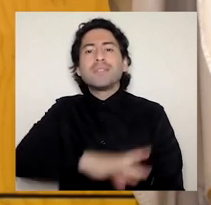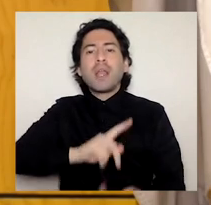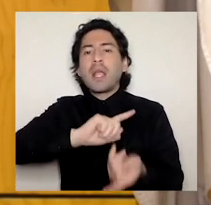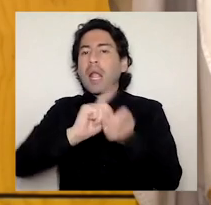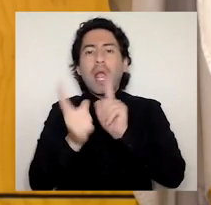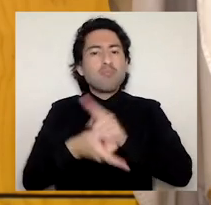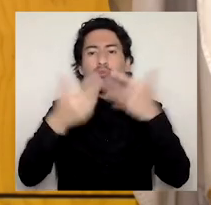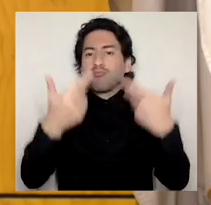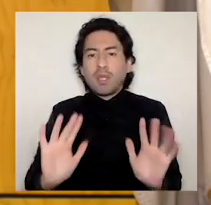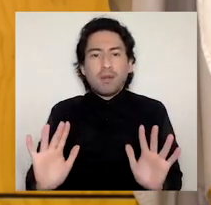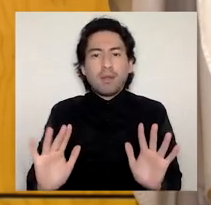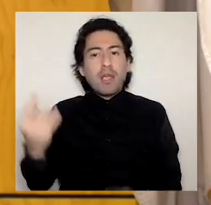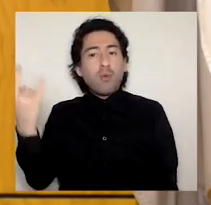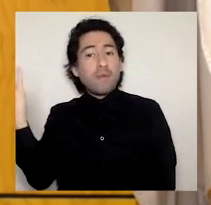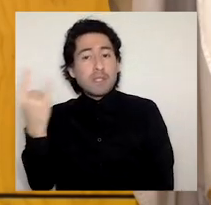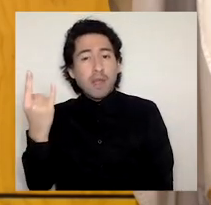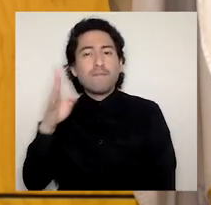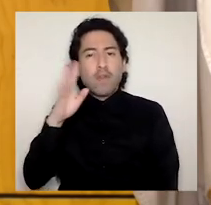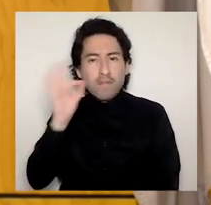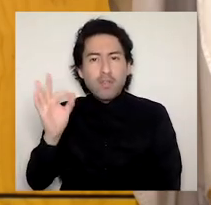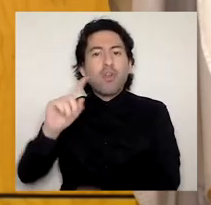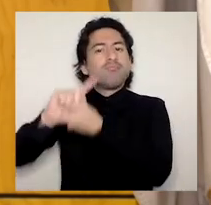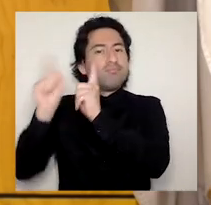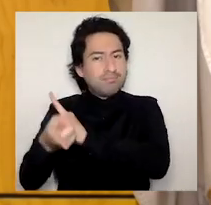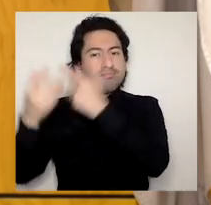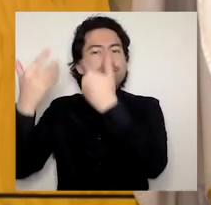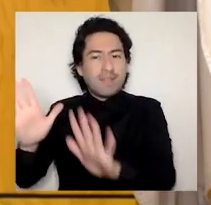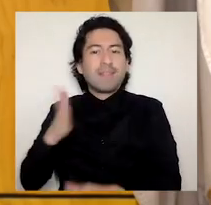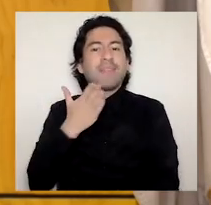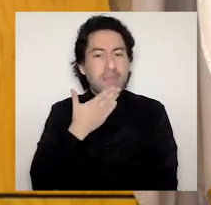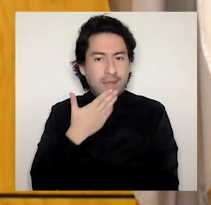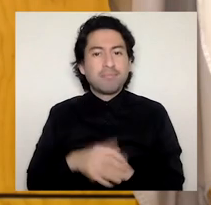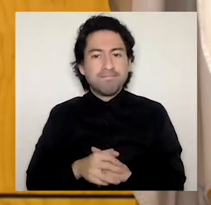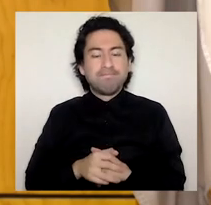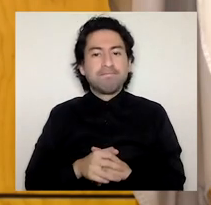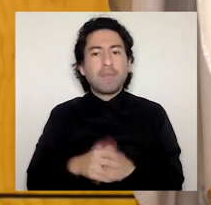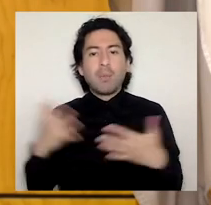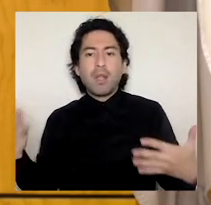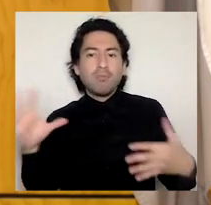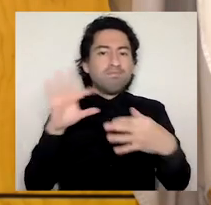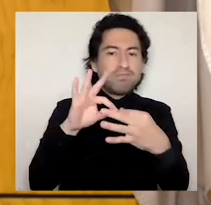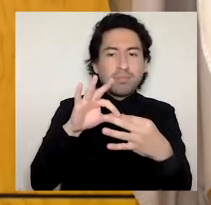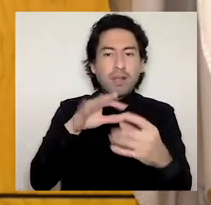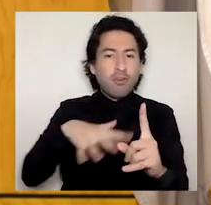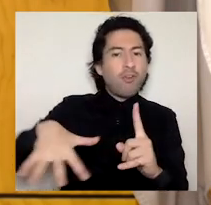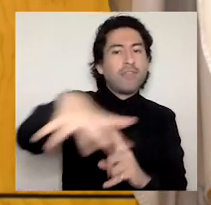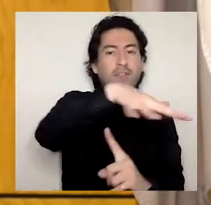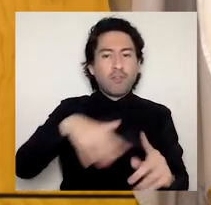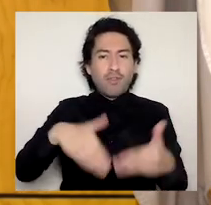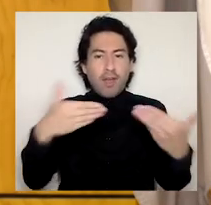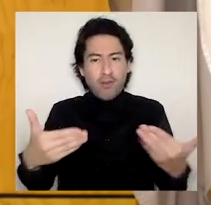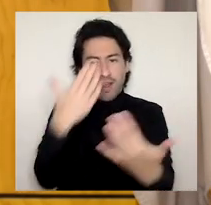nuestra Universidad del Bío Bío también cambió en consonancia con el presente y de cara a un